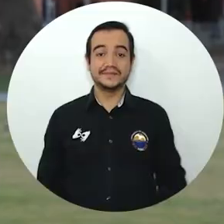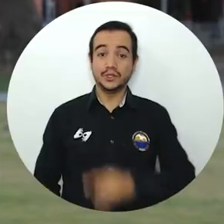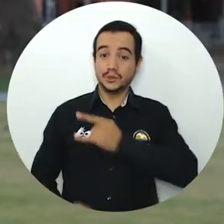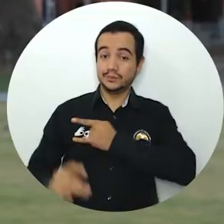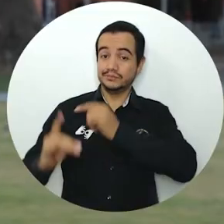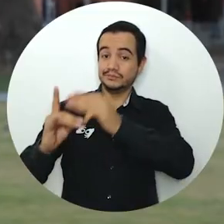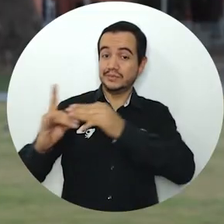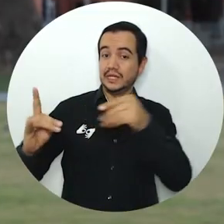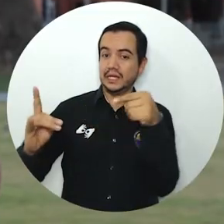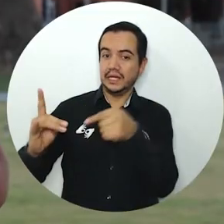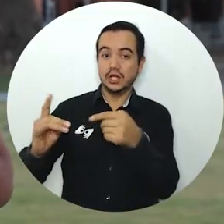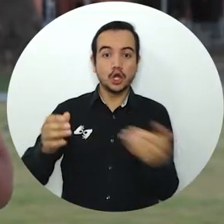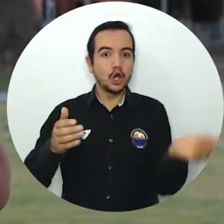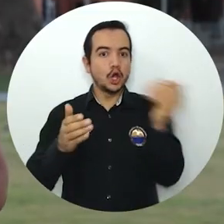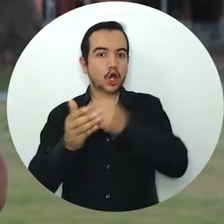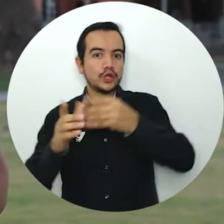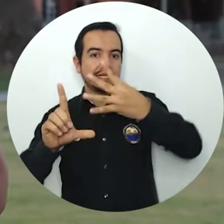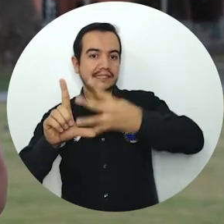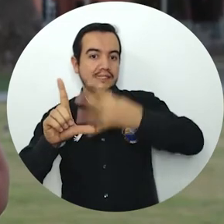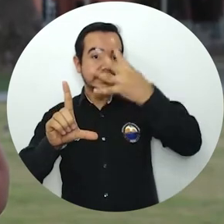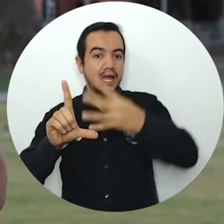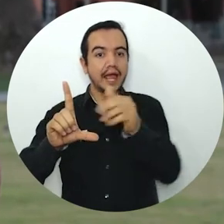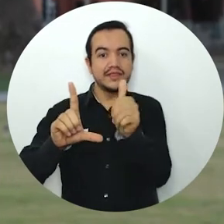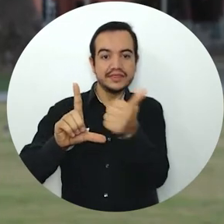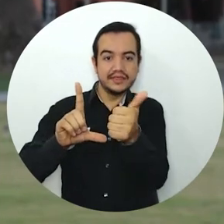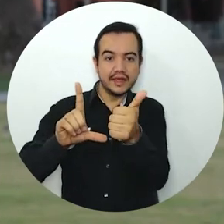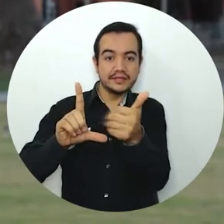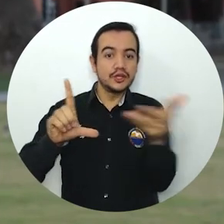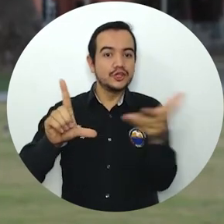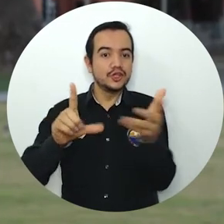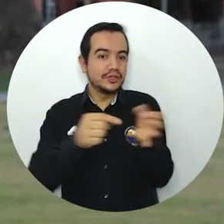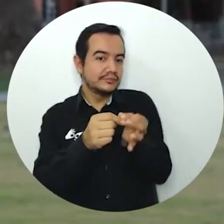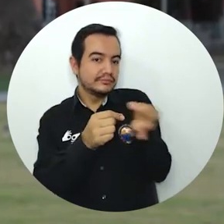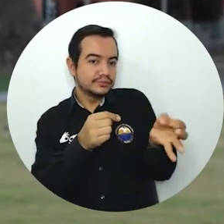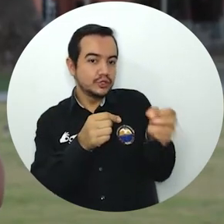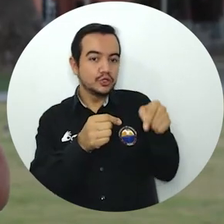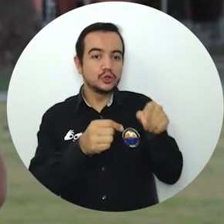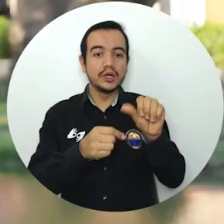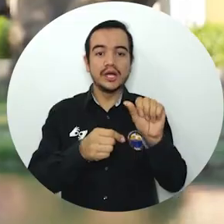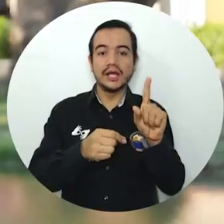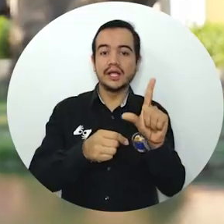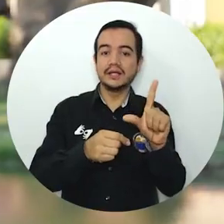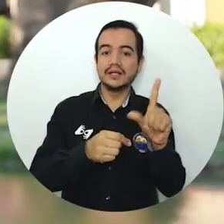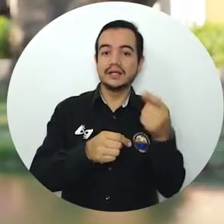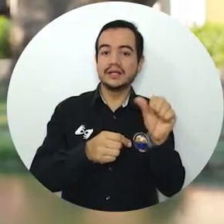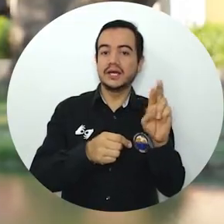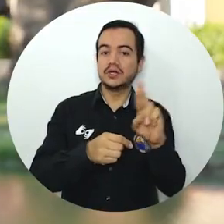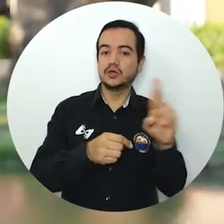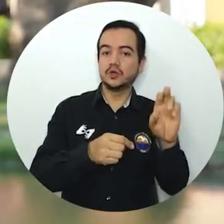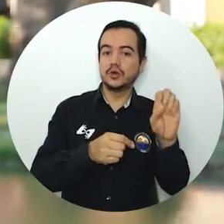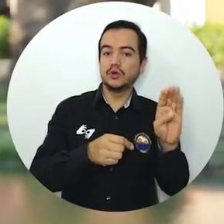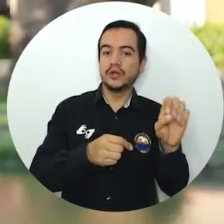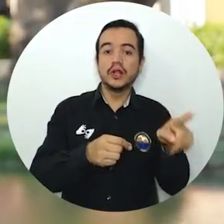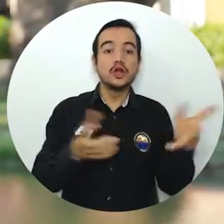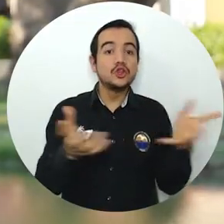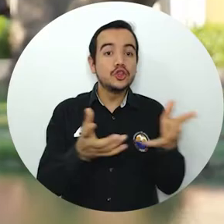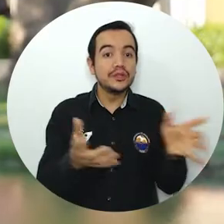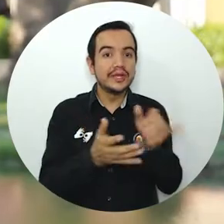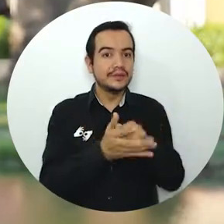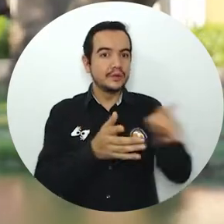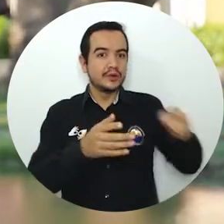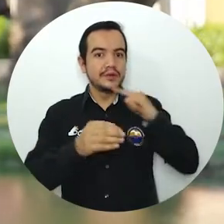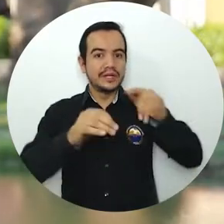La Universidad de Magdalena reinauguró la sede digital bloque 10 en Algarrobo. El espacio está ubicado en el Parque